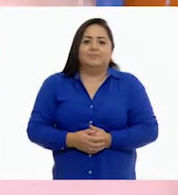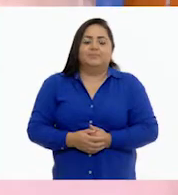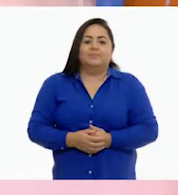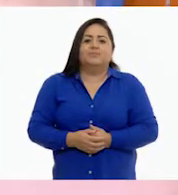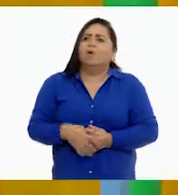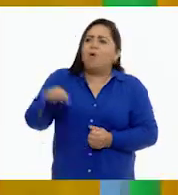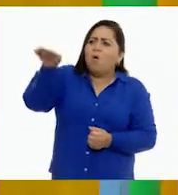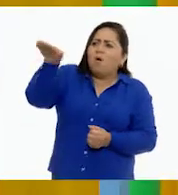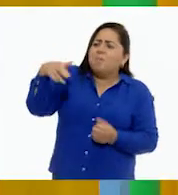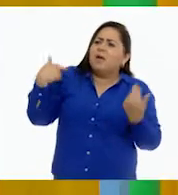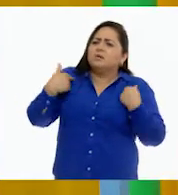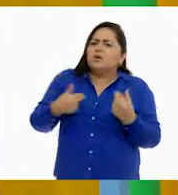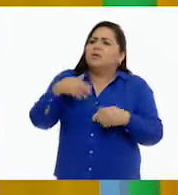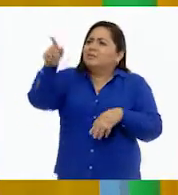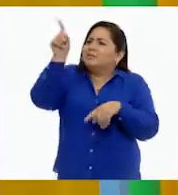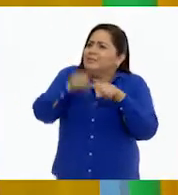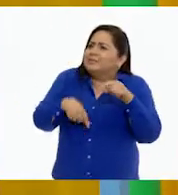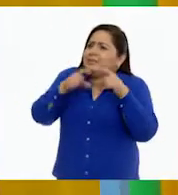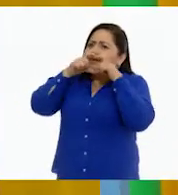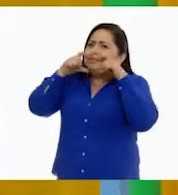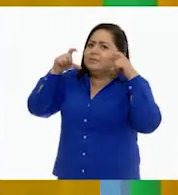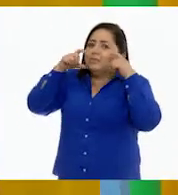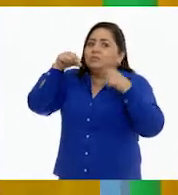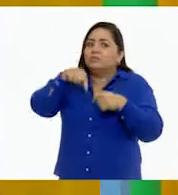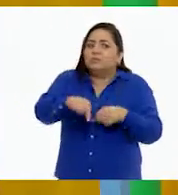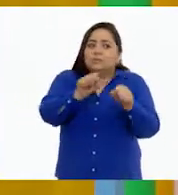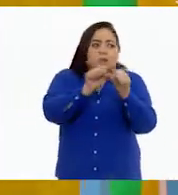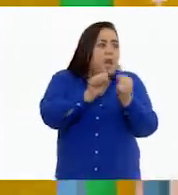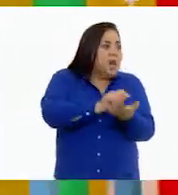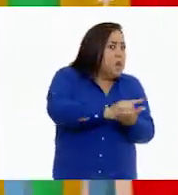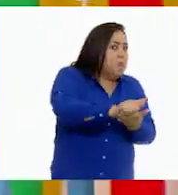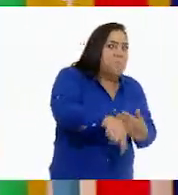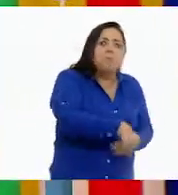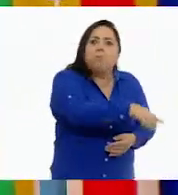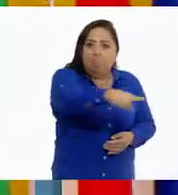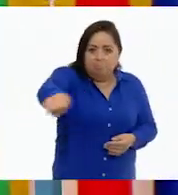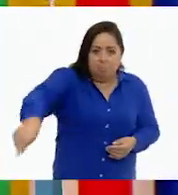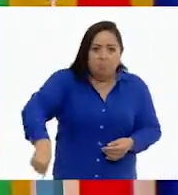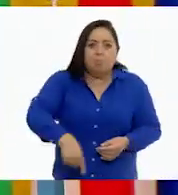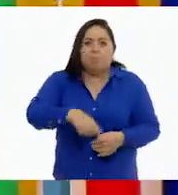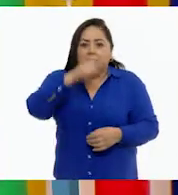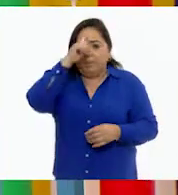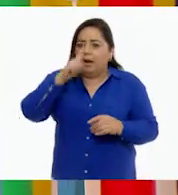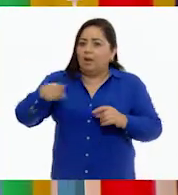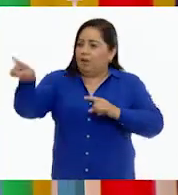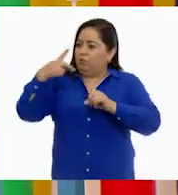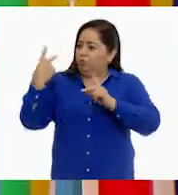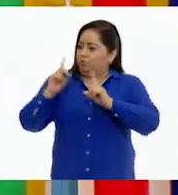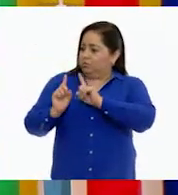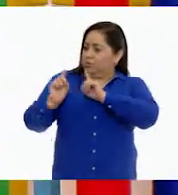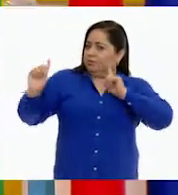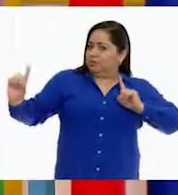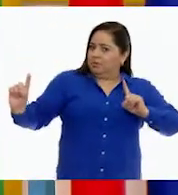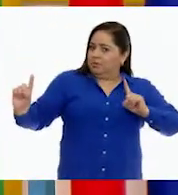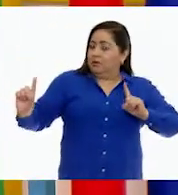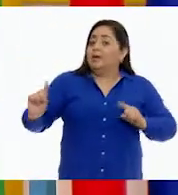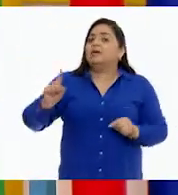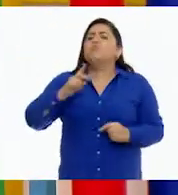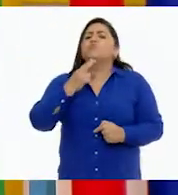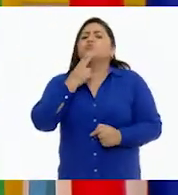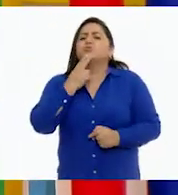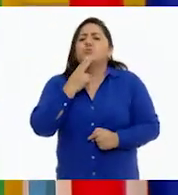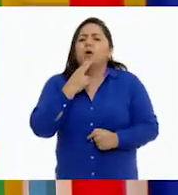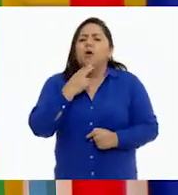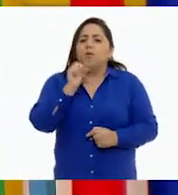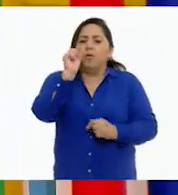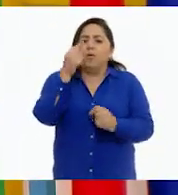Oiga, maestra, ¿por qué no se quita el cubrebocas? Este salón está limpio y aparte vamos a mantener nuestra sana distancia y vamos a usar